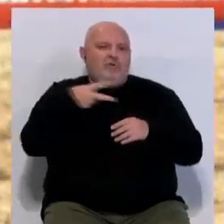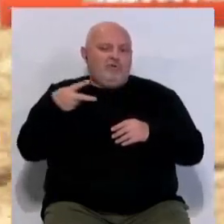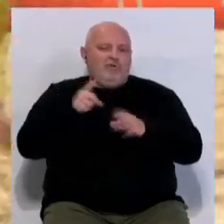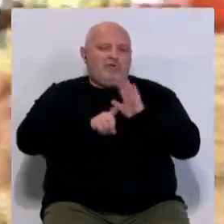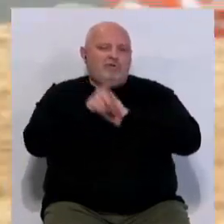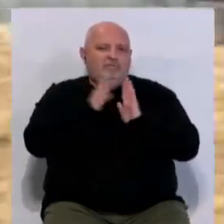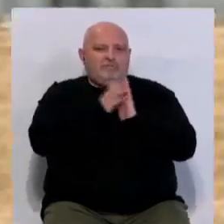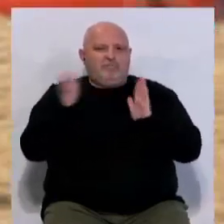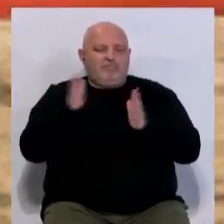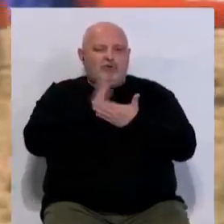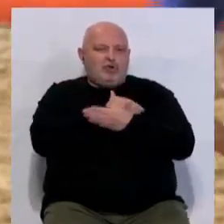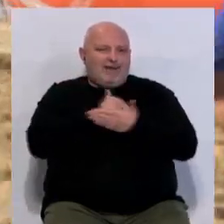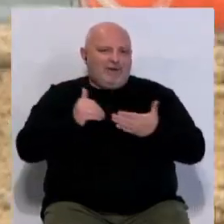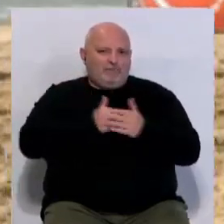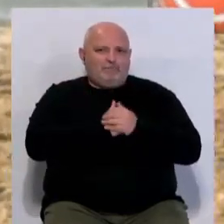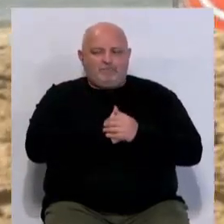desarrollo del torneo.